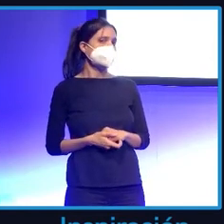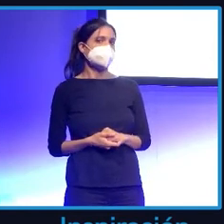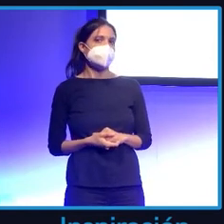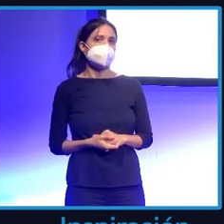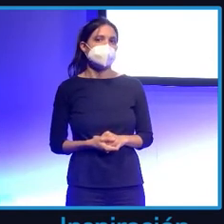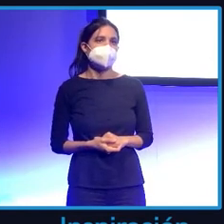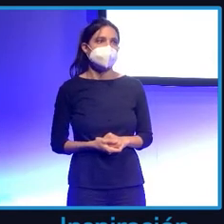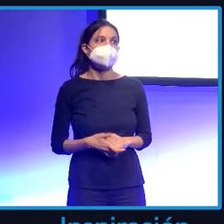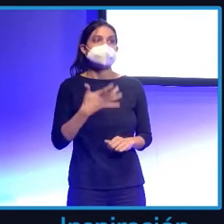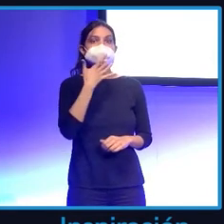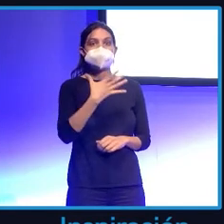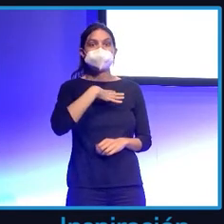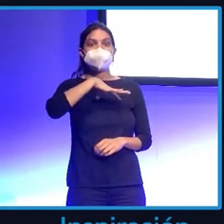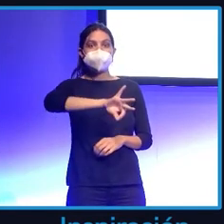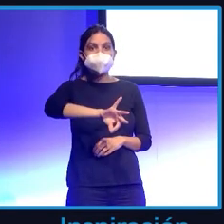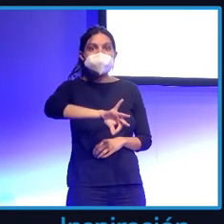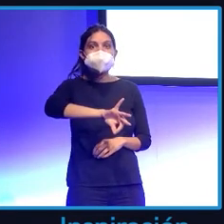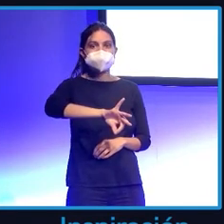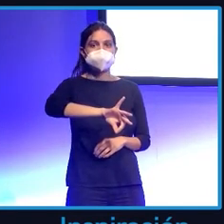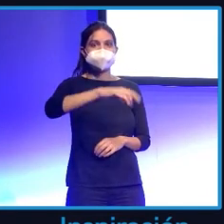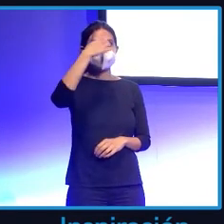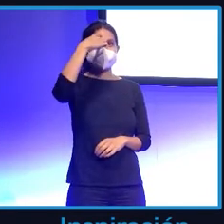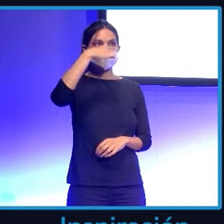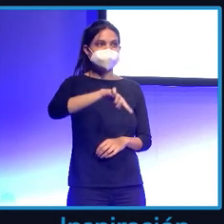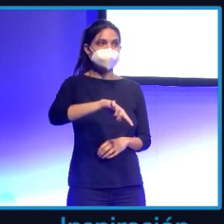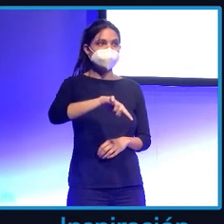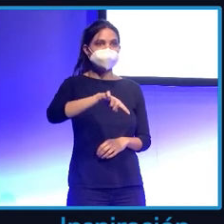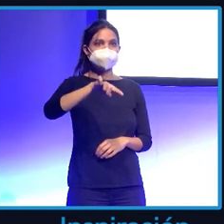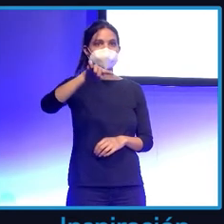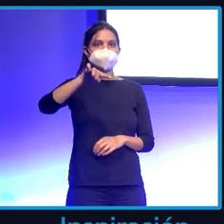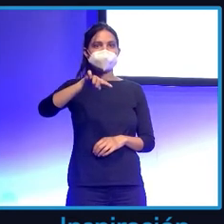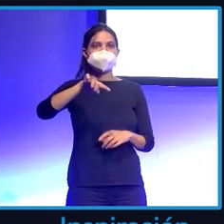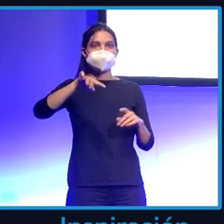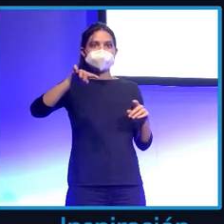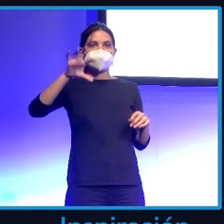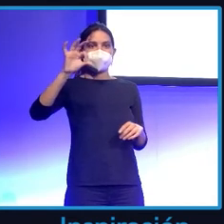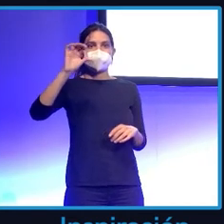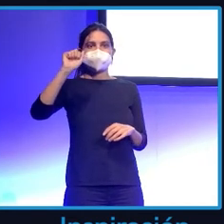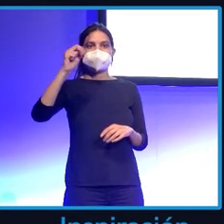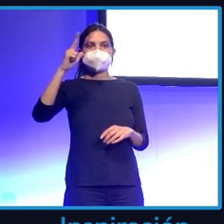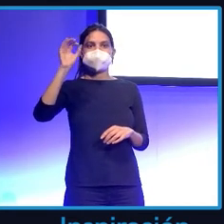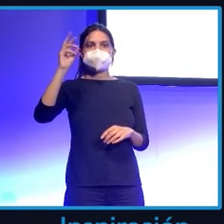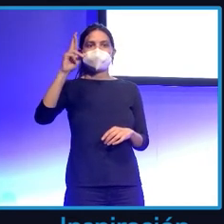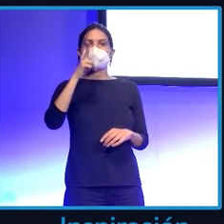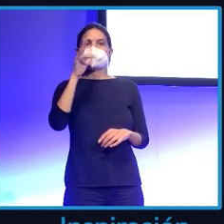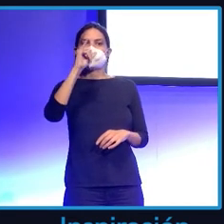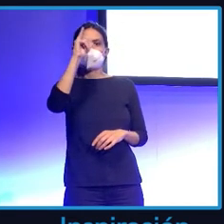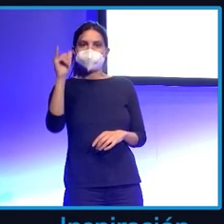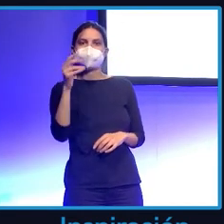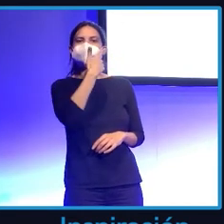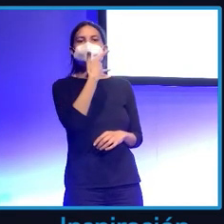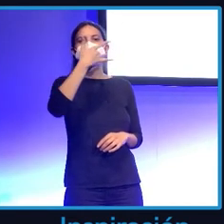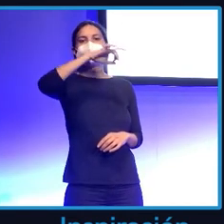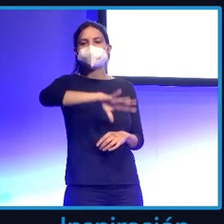si somos capaces de encontrar quién es Satoshi. Bueno, he visto otras intervenciones